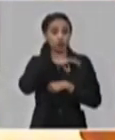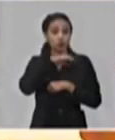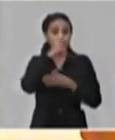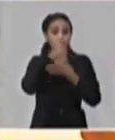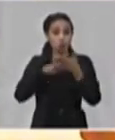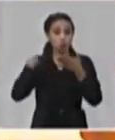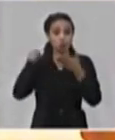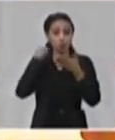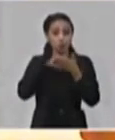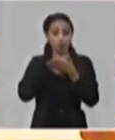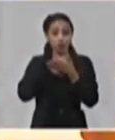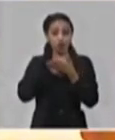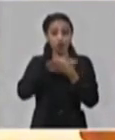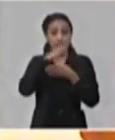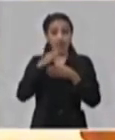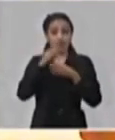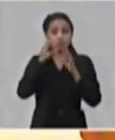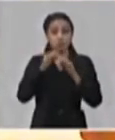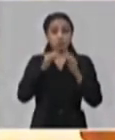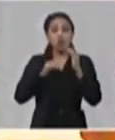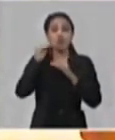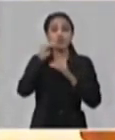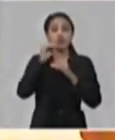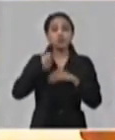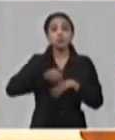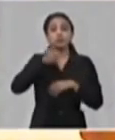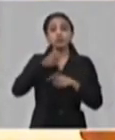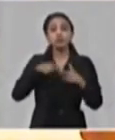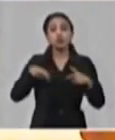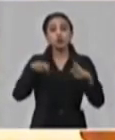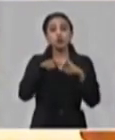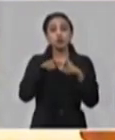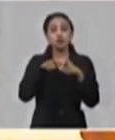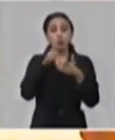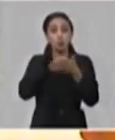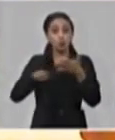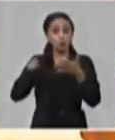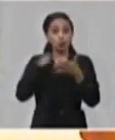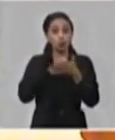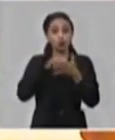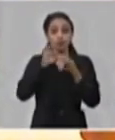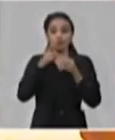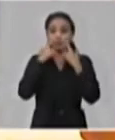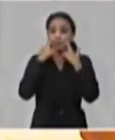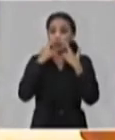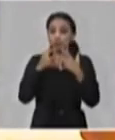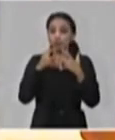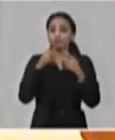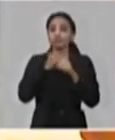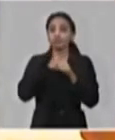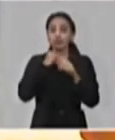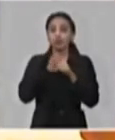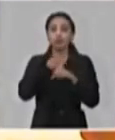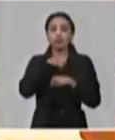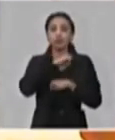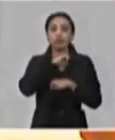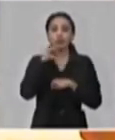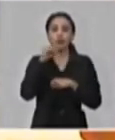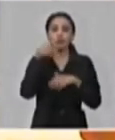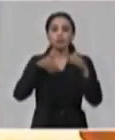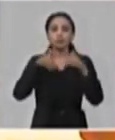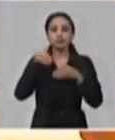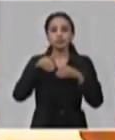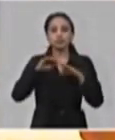Poder Popular hasta el nivel de los presidentes de los Consejos Popular es vital para lograr una activa